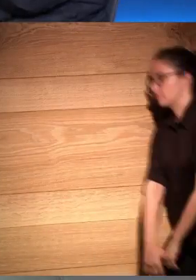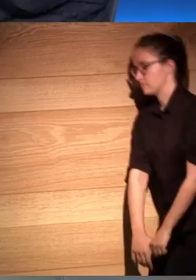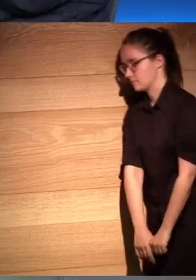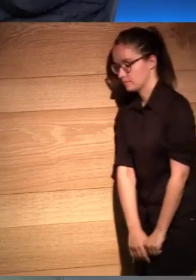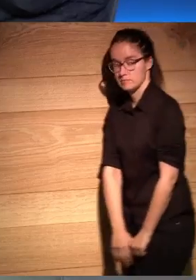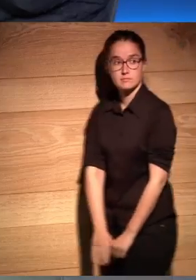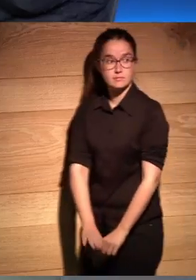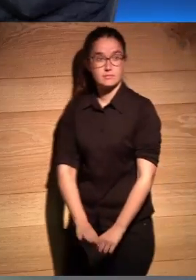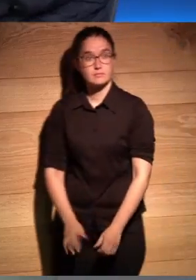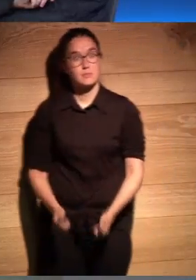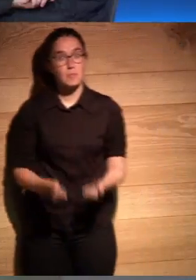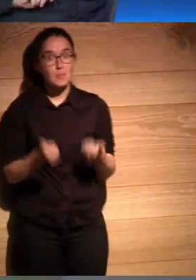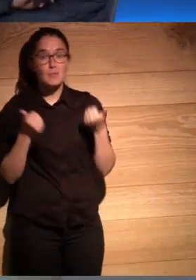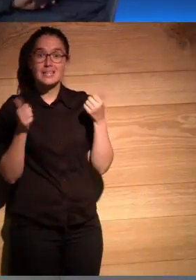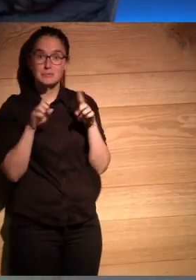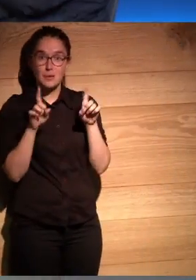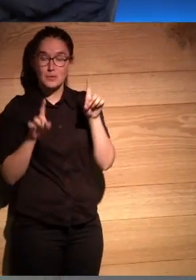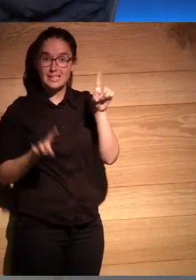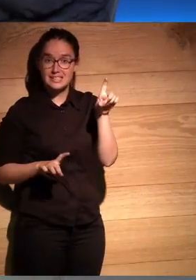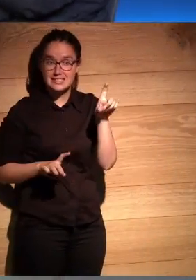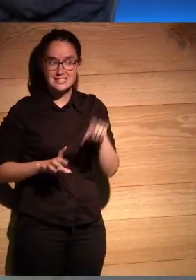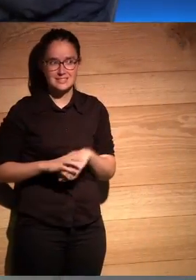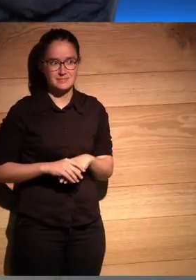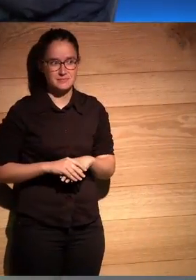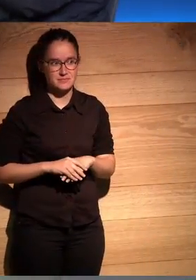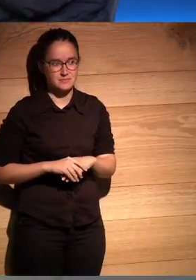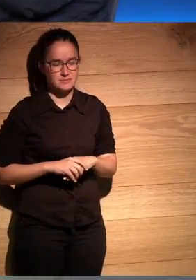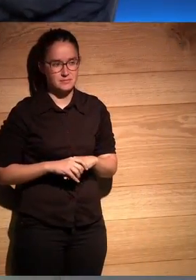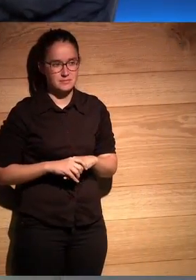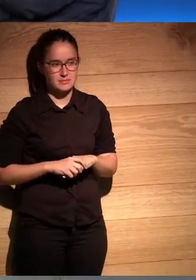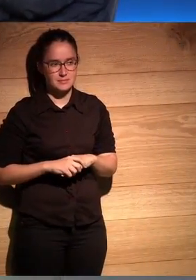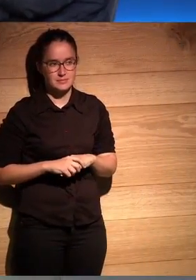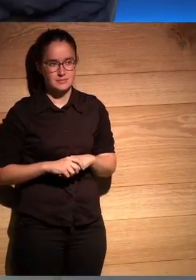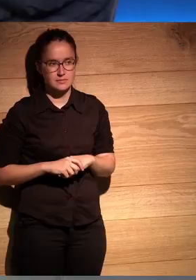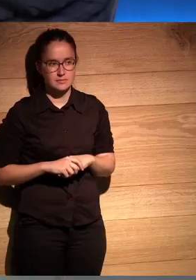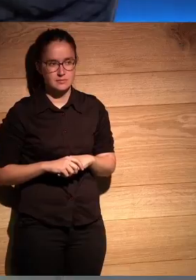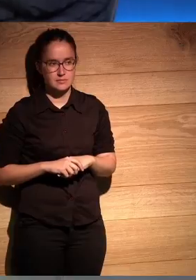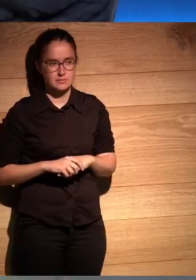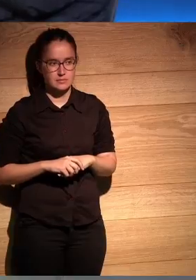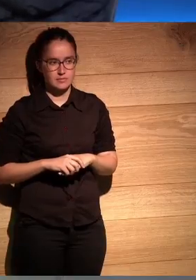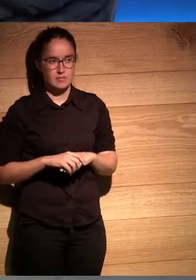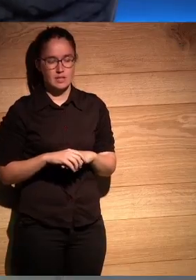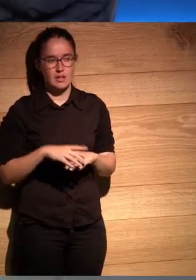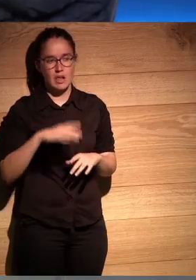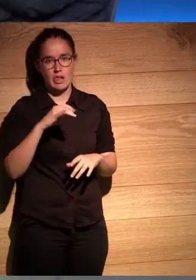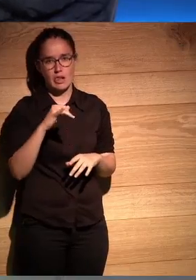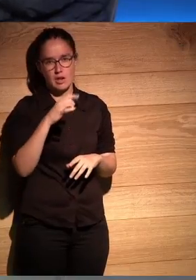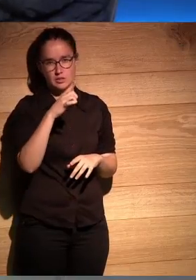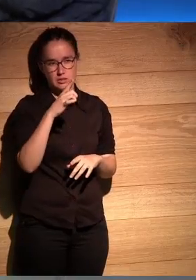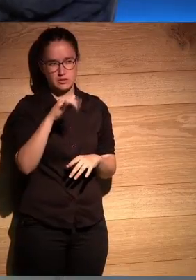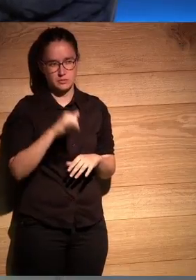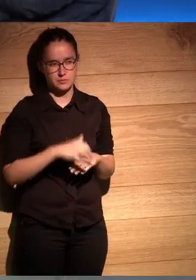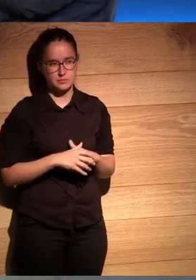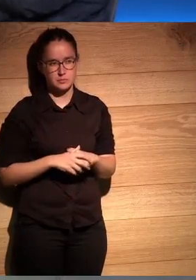¿más cuestiones? ¿más preguntas? ¿más? hay es que aquí hay ah ya había una